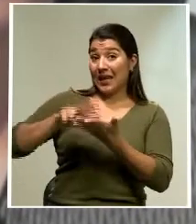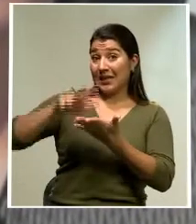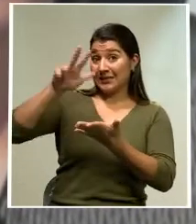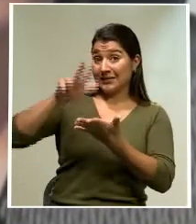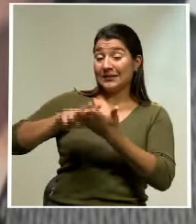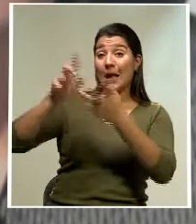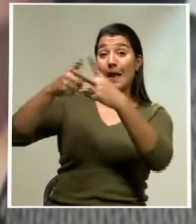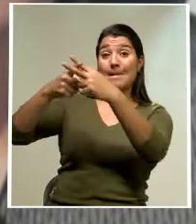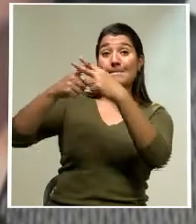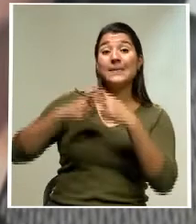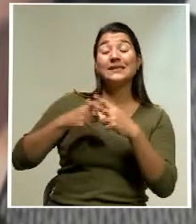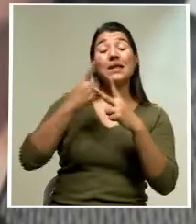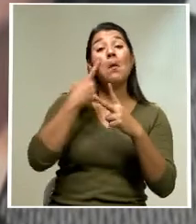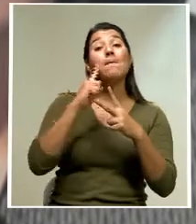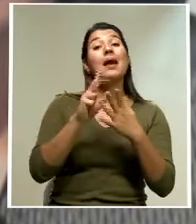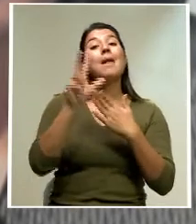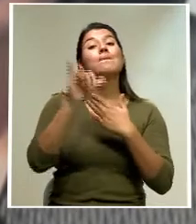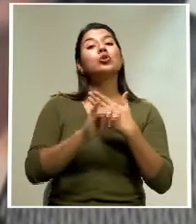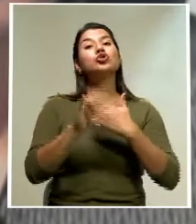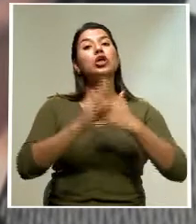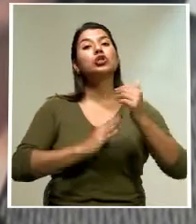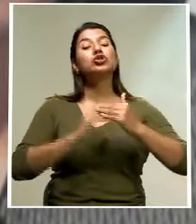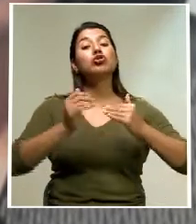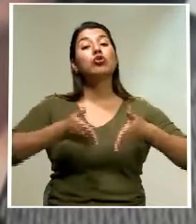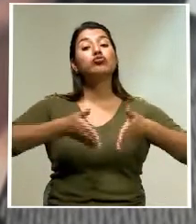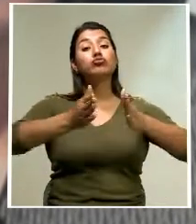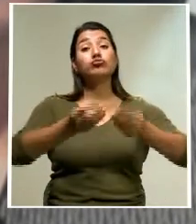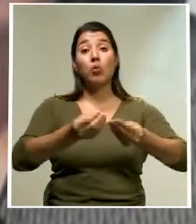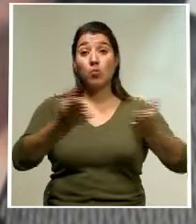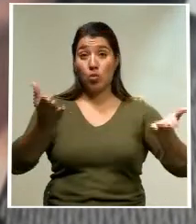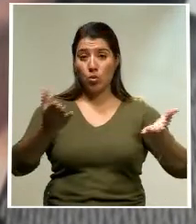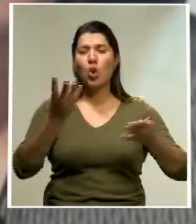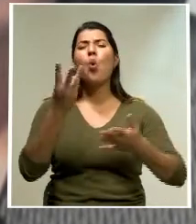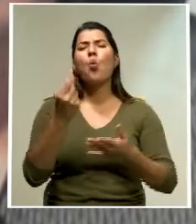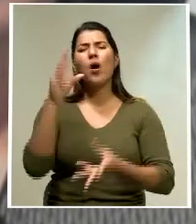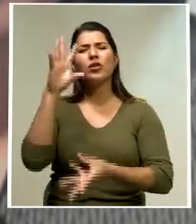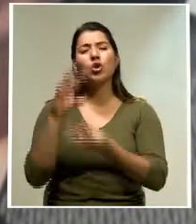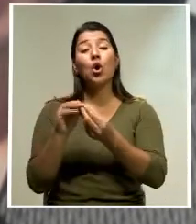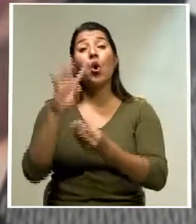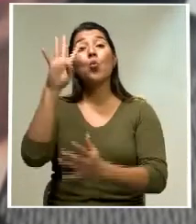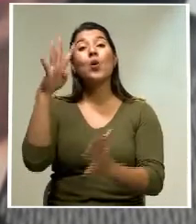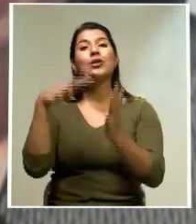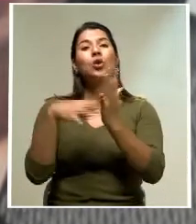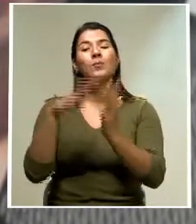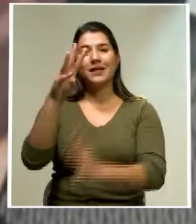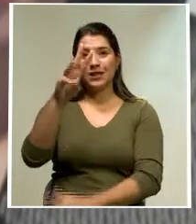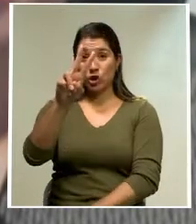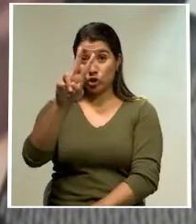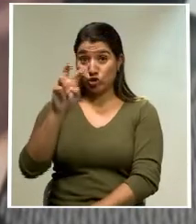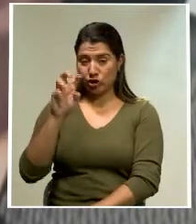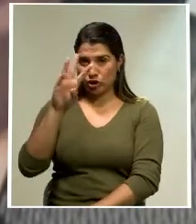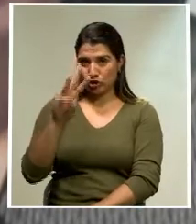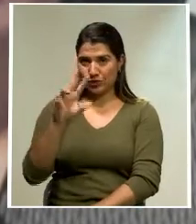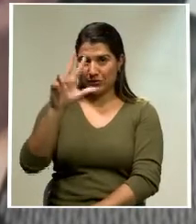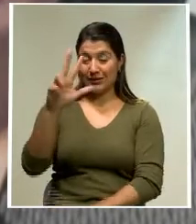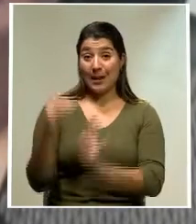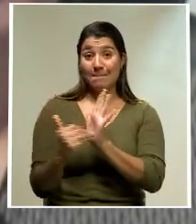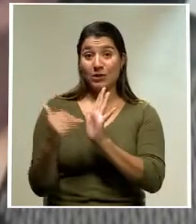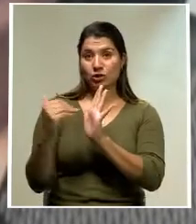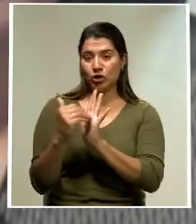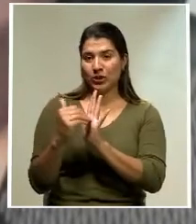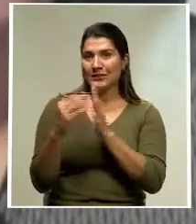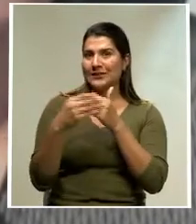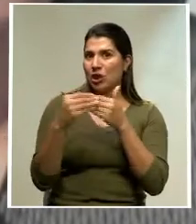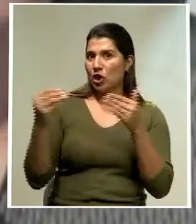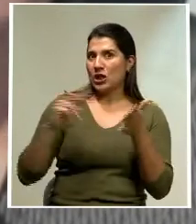desarrollar obra pública por 4.263 millones de dólares. Es una